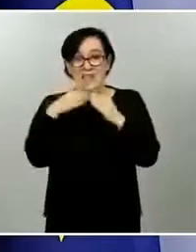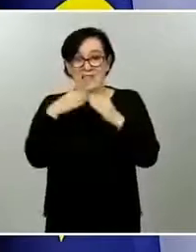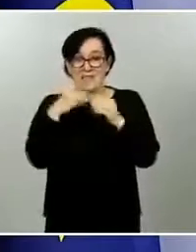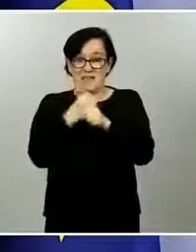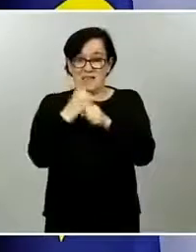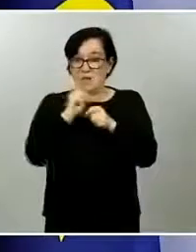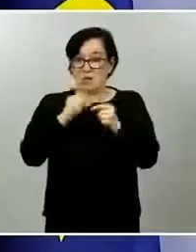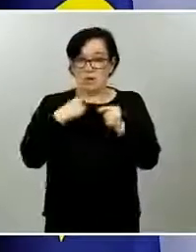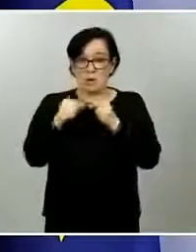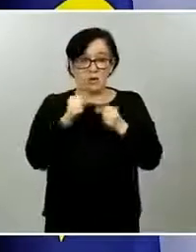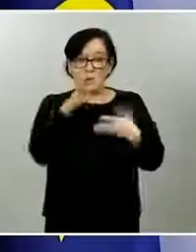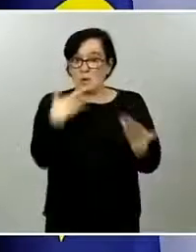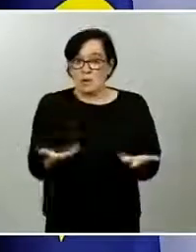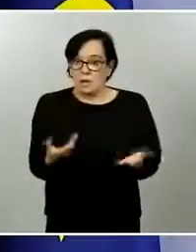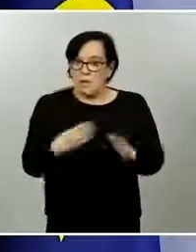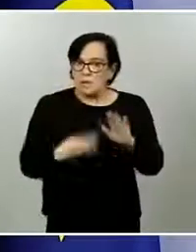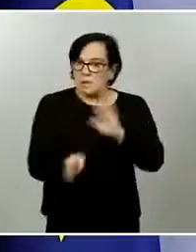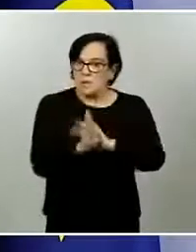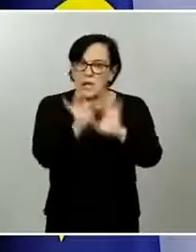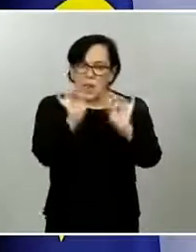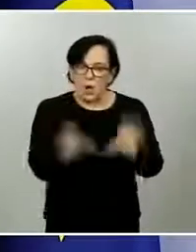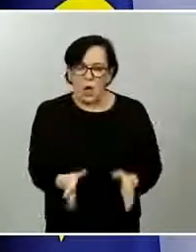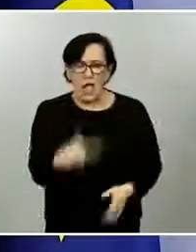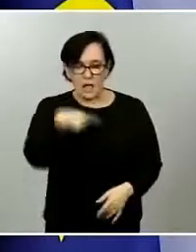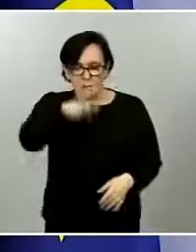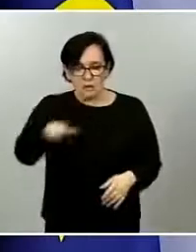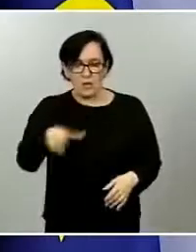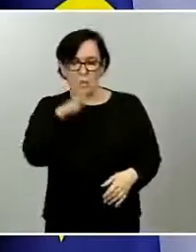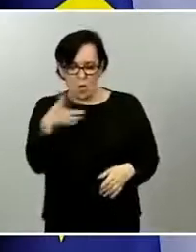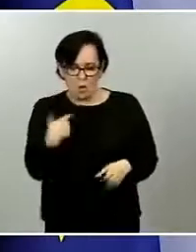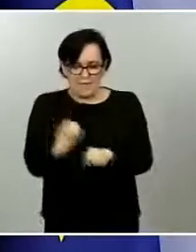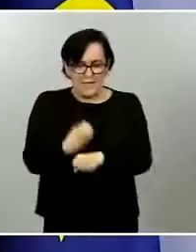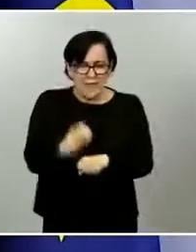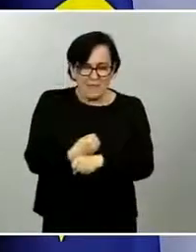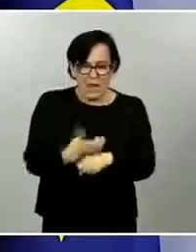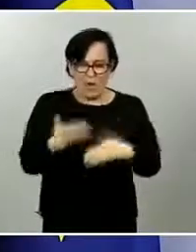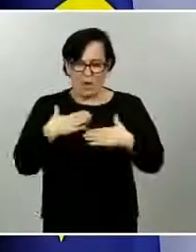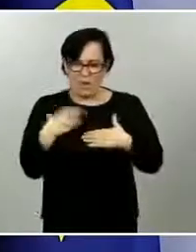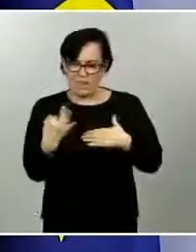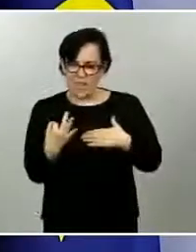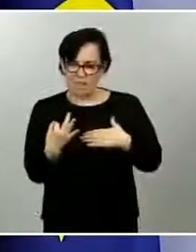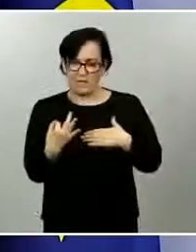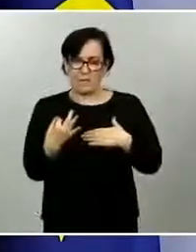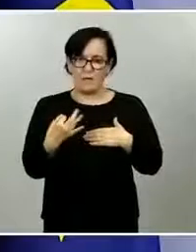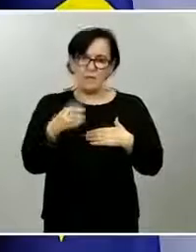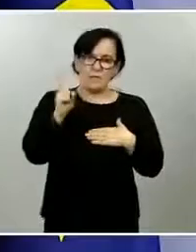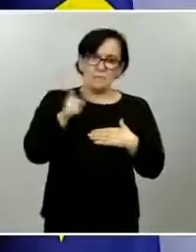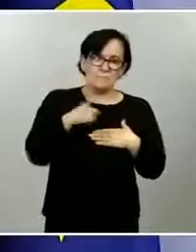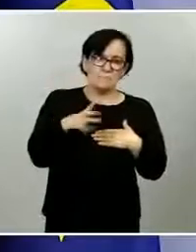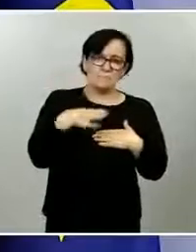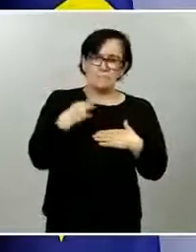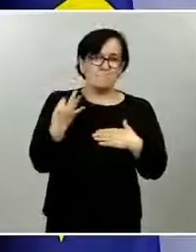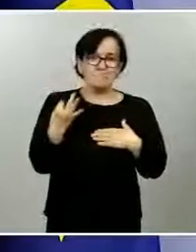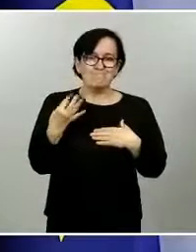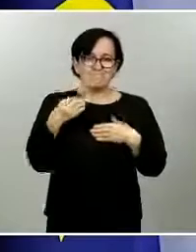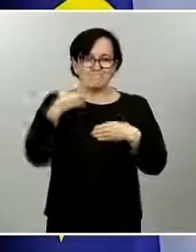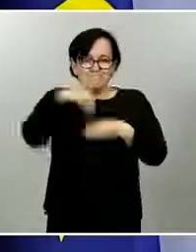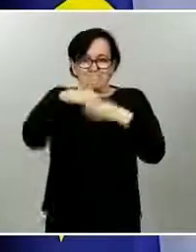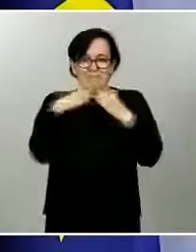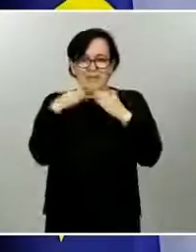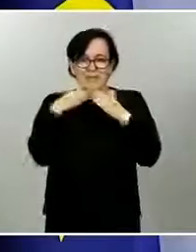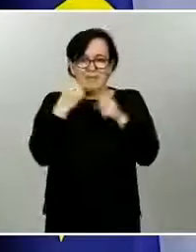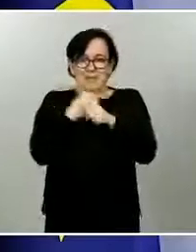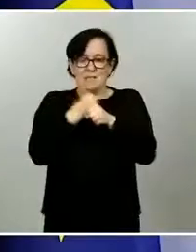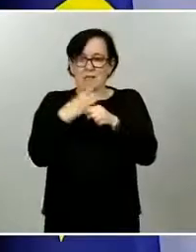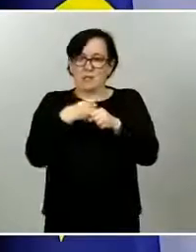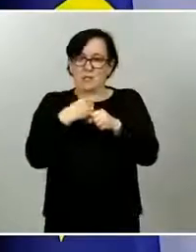una movilidad laboral esta ha sido consentida y permitida siempre y cuando no fuera posible el teletrabajo por tanto eso sigue vigente ahora